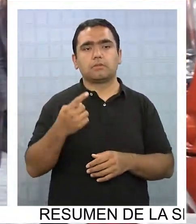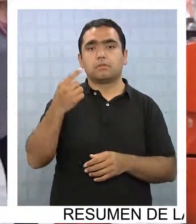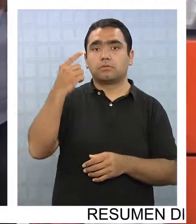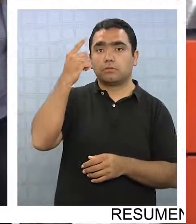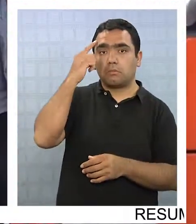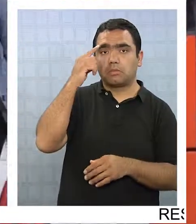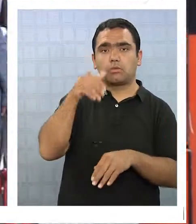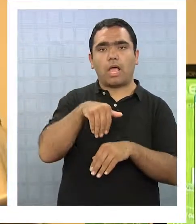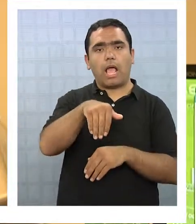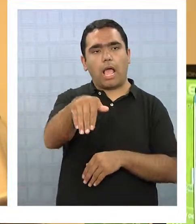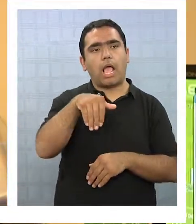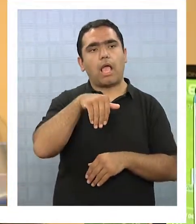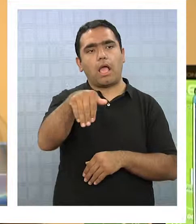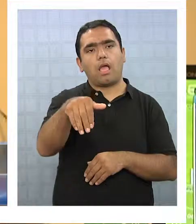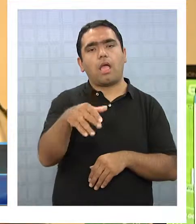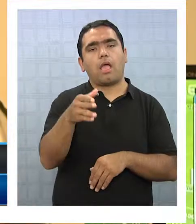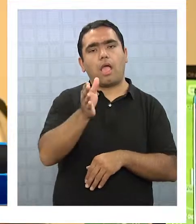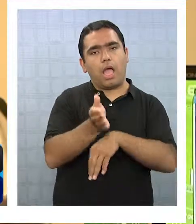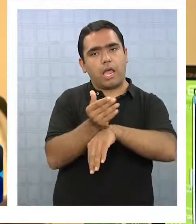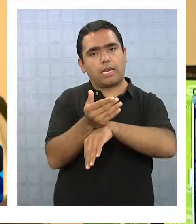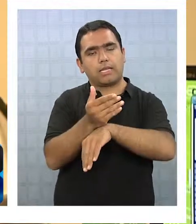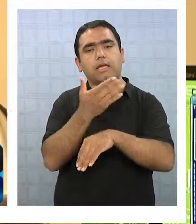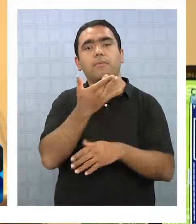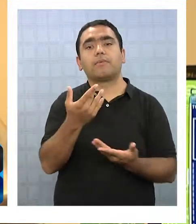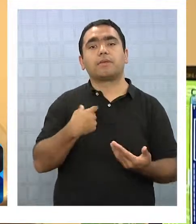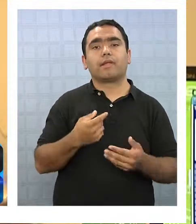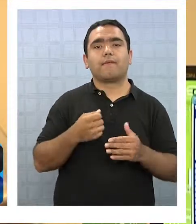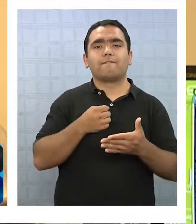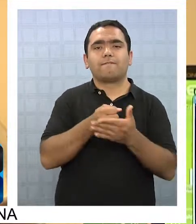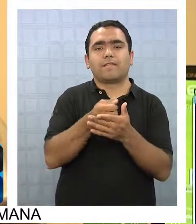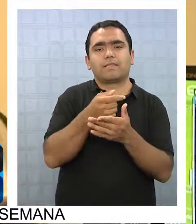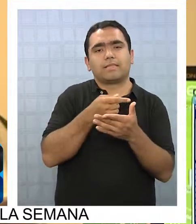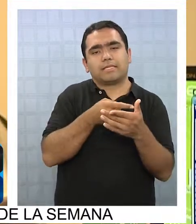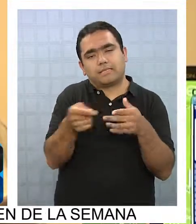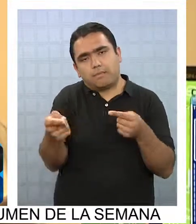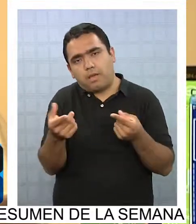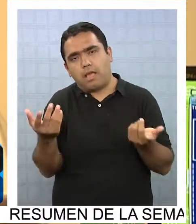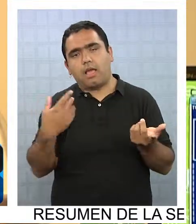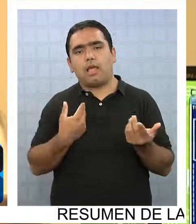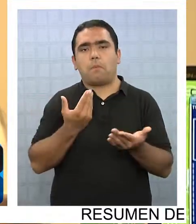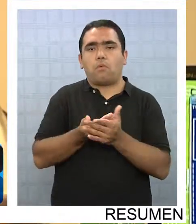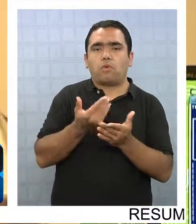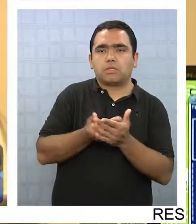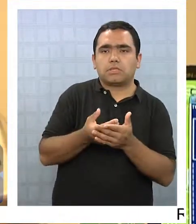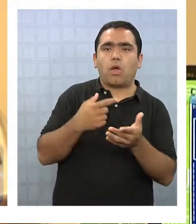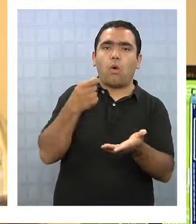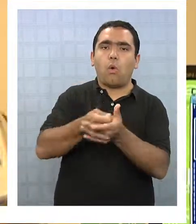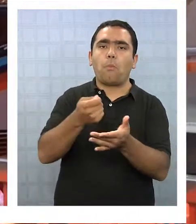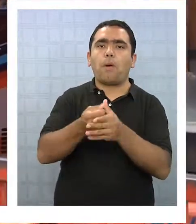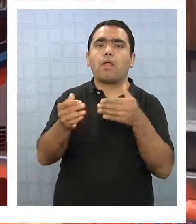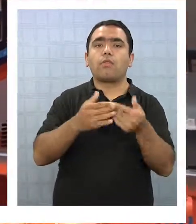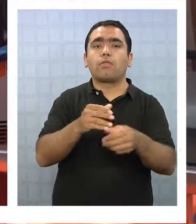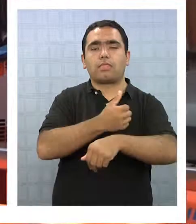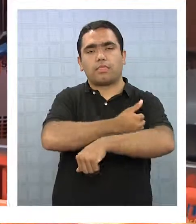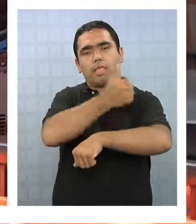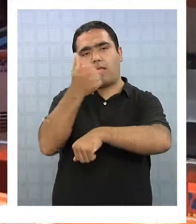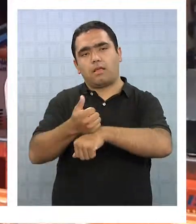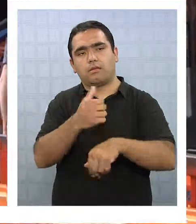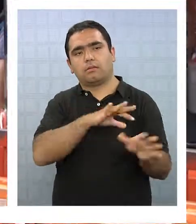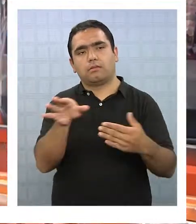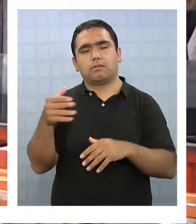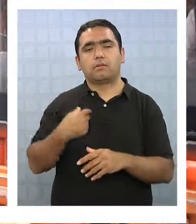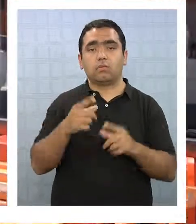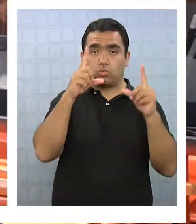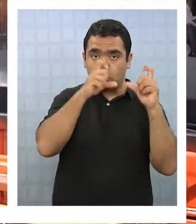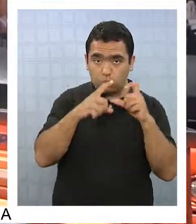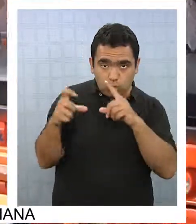aprovechando los fines de semana largos. Eso. Aprovechando ir a comprar, hacer comercio. El flujo